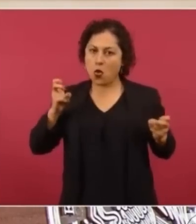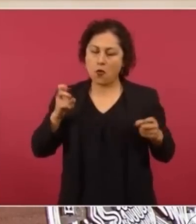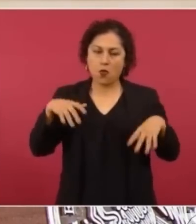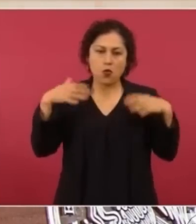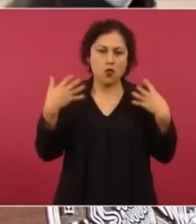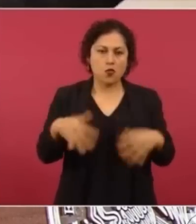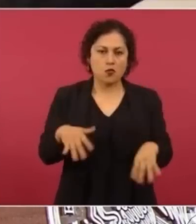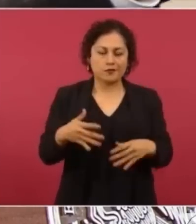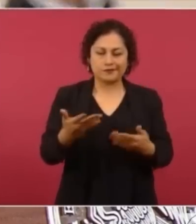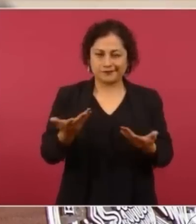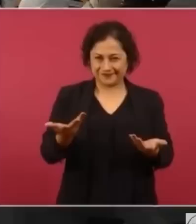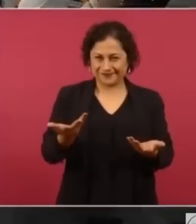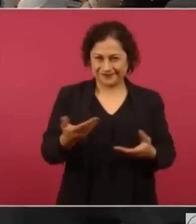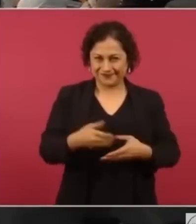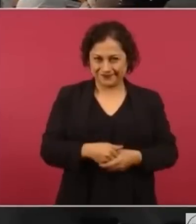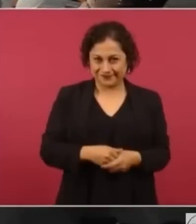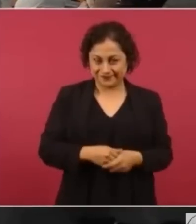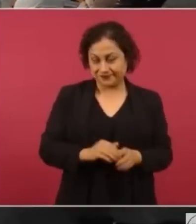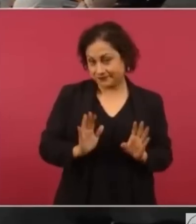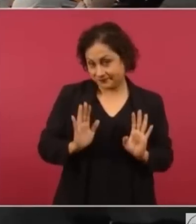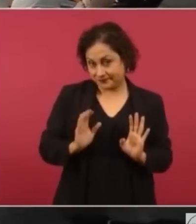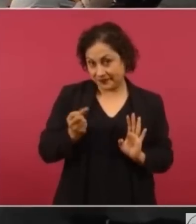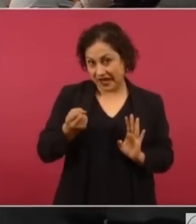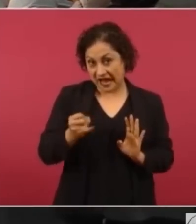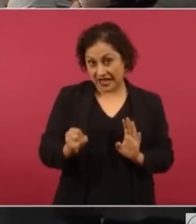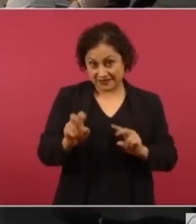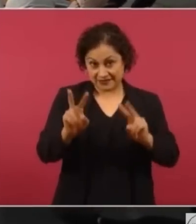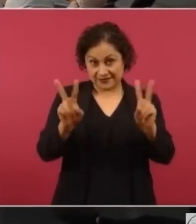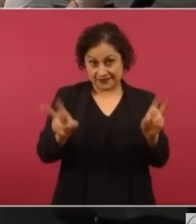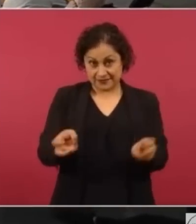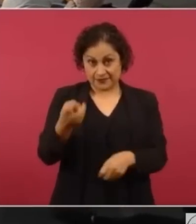Entonces, así está ese asunto. O sea,